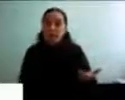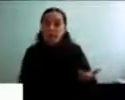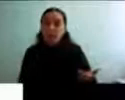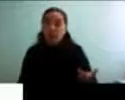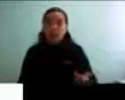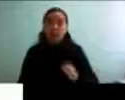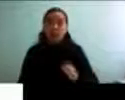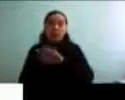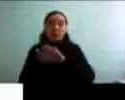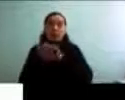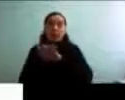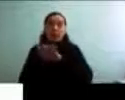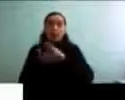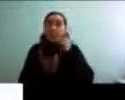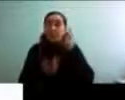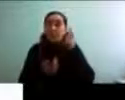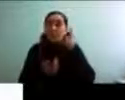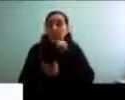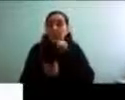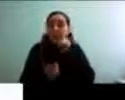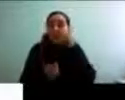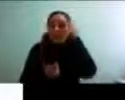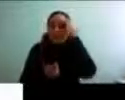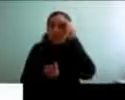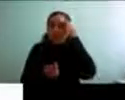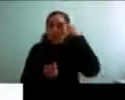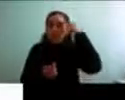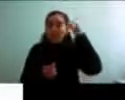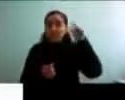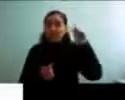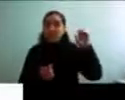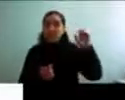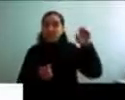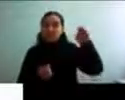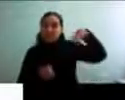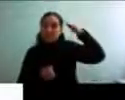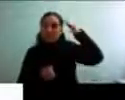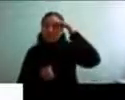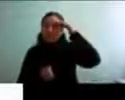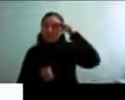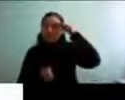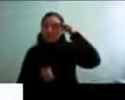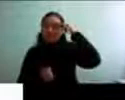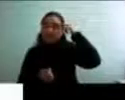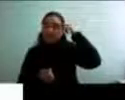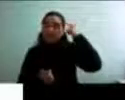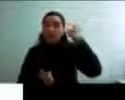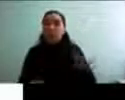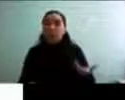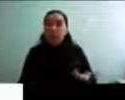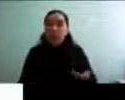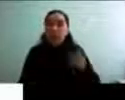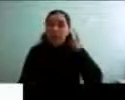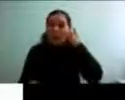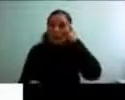ejemplo, en la demencia? O en la demencia la persona queda como borrada de la posibilidad de tomar alguna decisión,